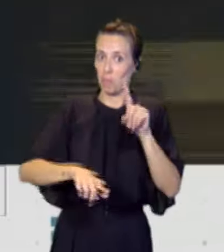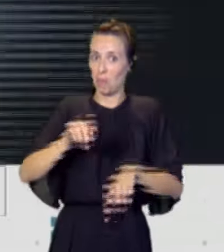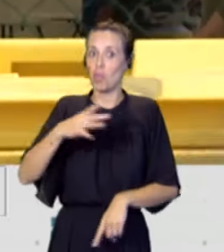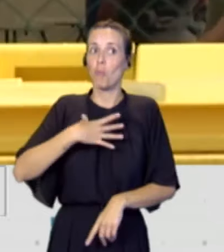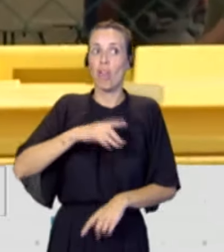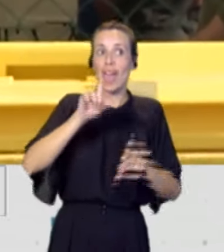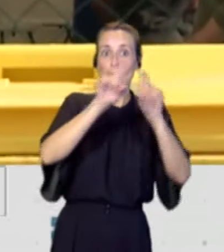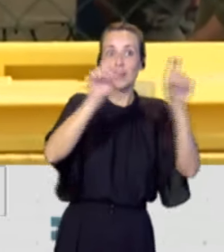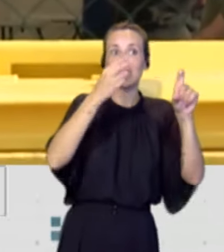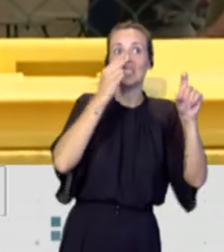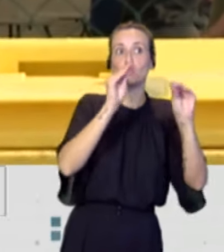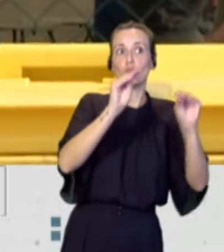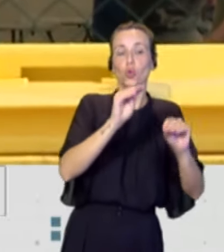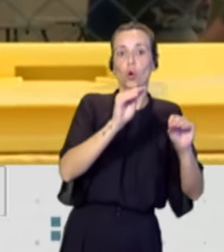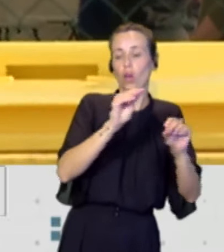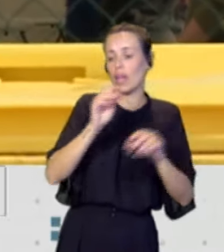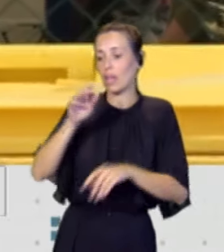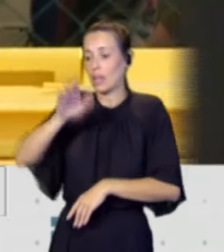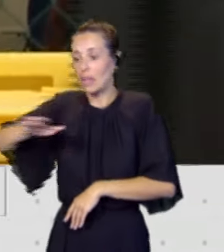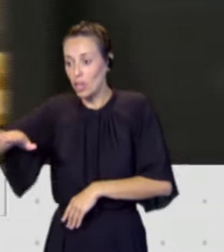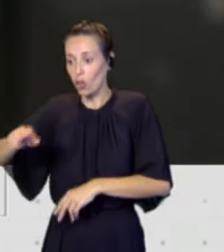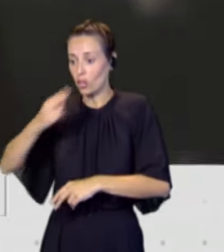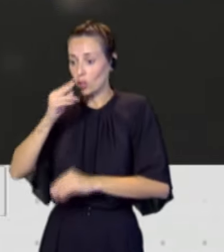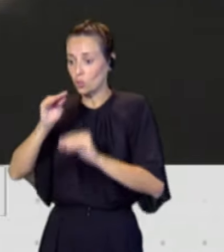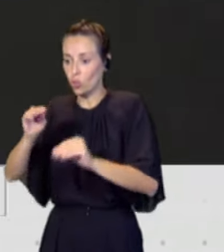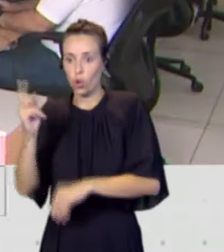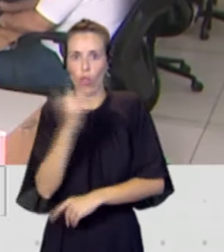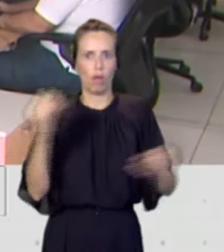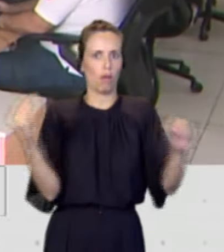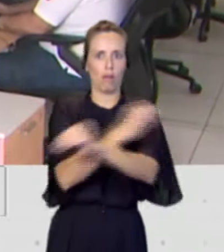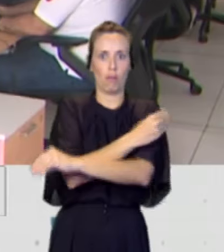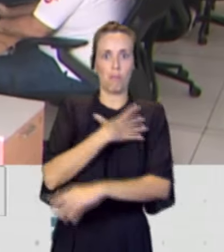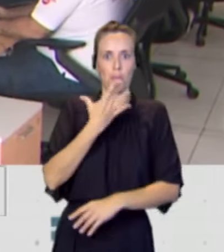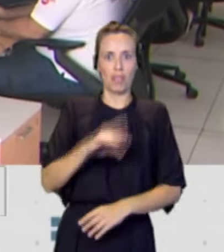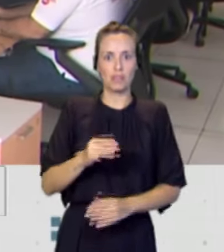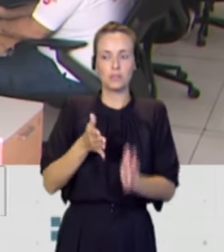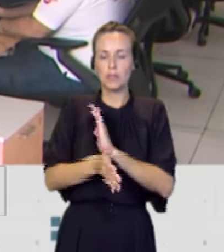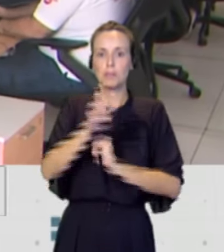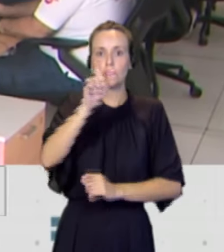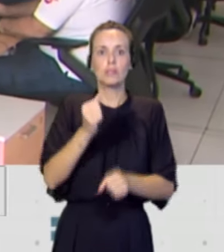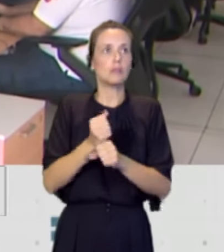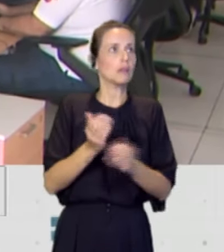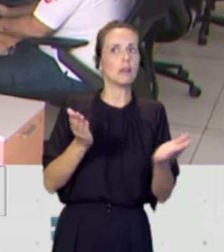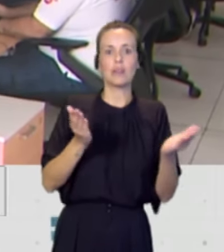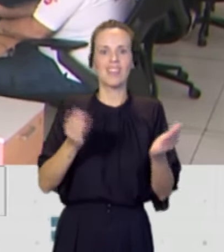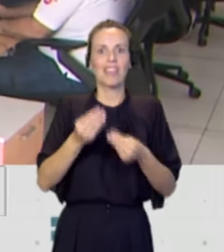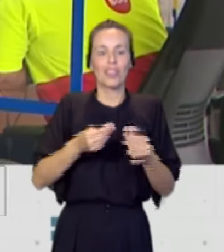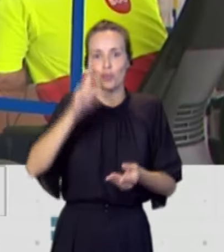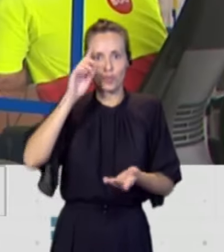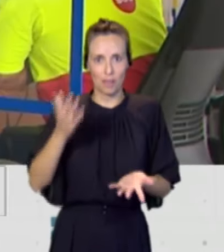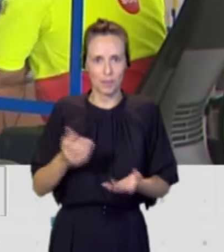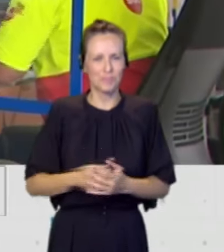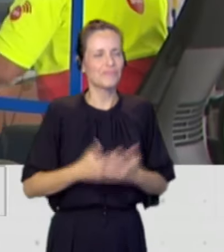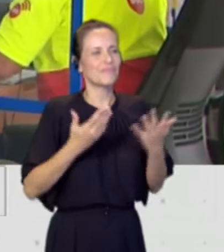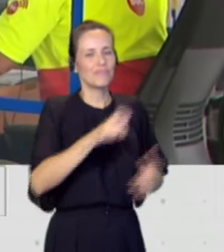interés de la empresa es uno y el interés del menor es otro, y el del trabajador se queda a media tinta entre los dos. ¿De qué tipo de perfil entonces